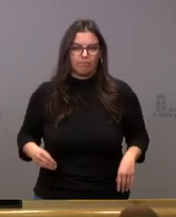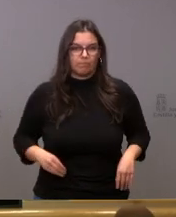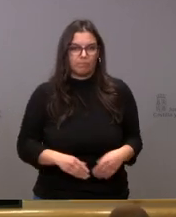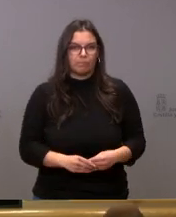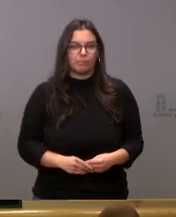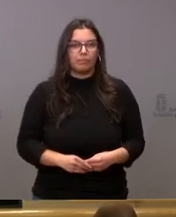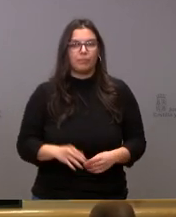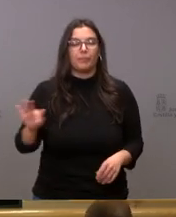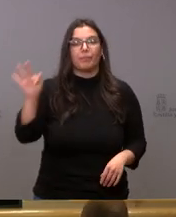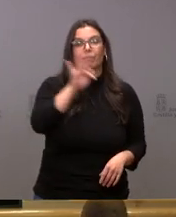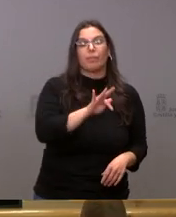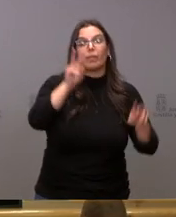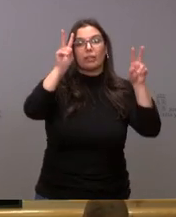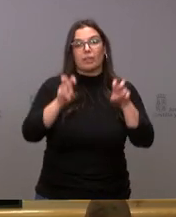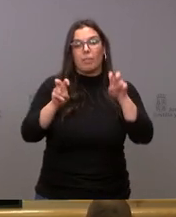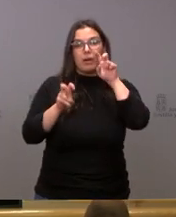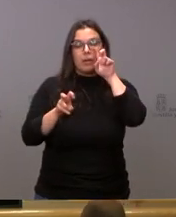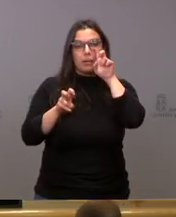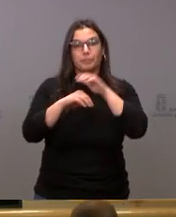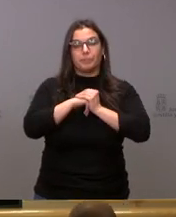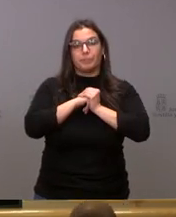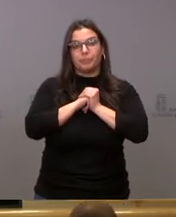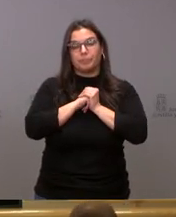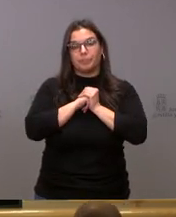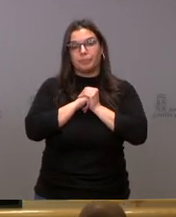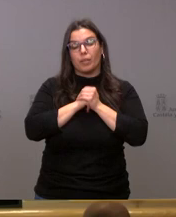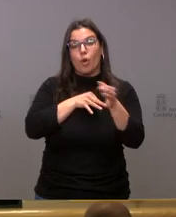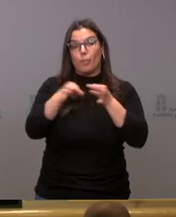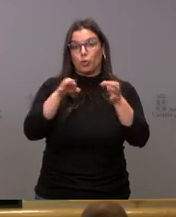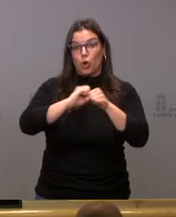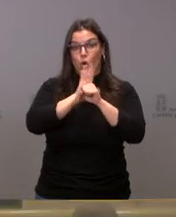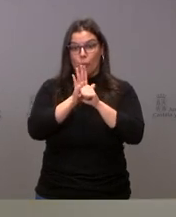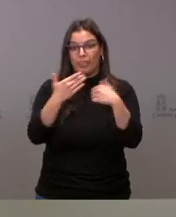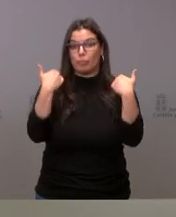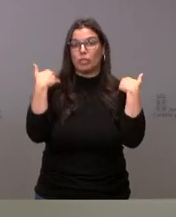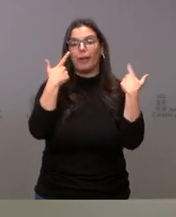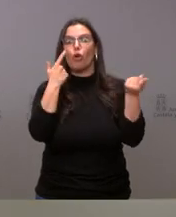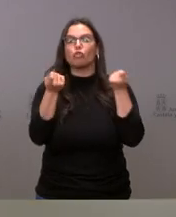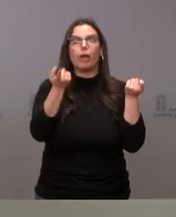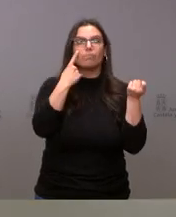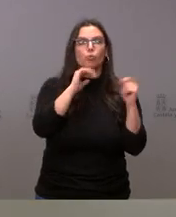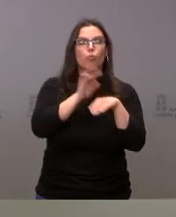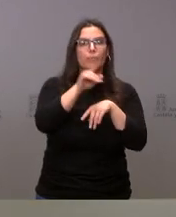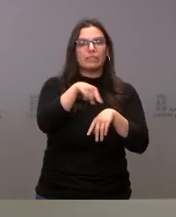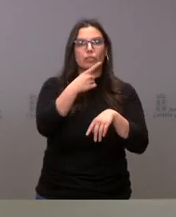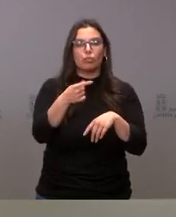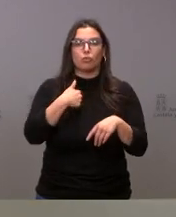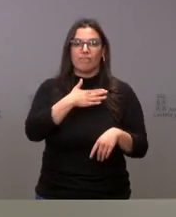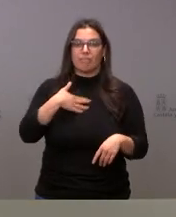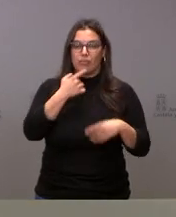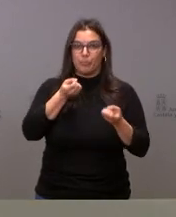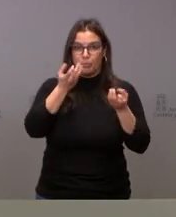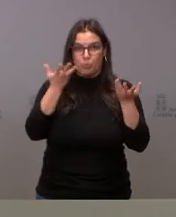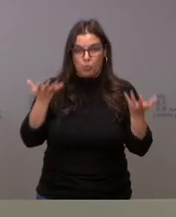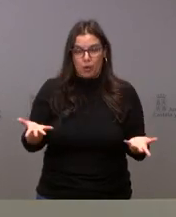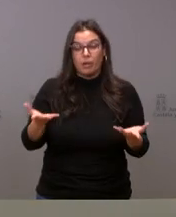Sí en relación con el protocolo COVID quiero poner de manifiesto que